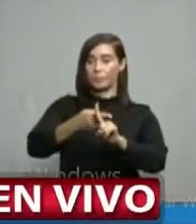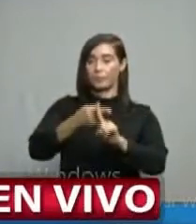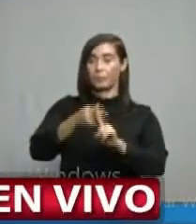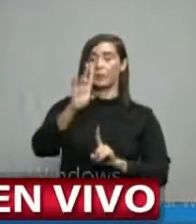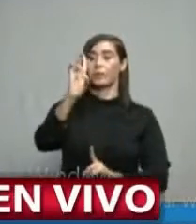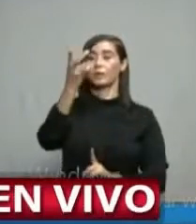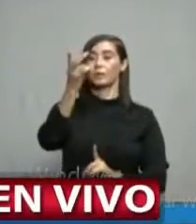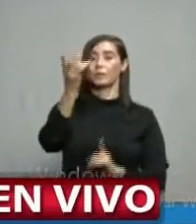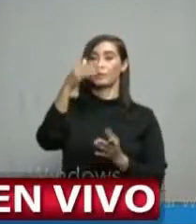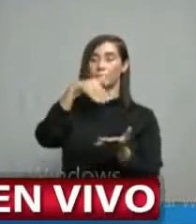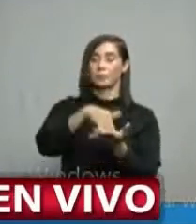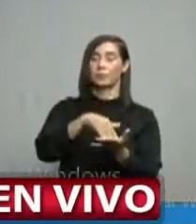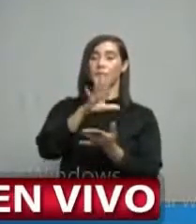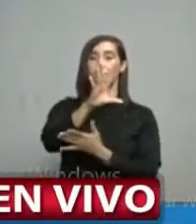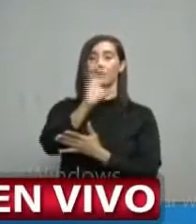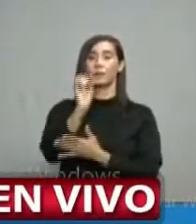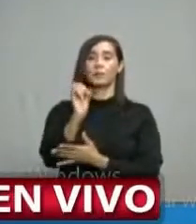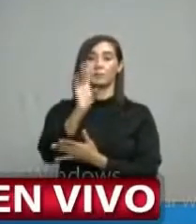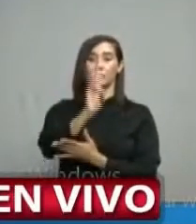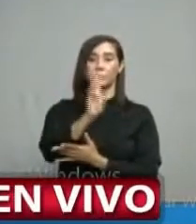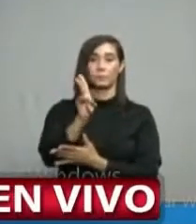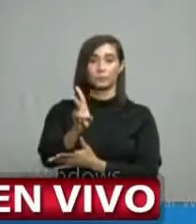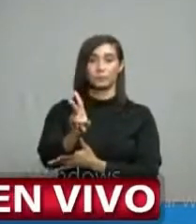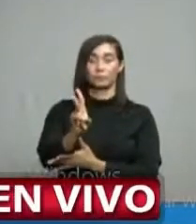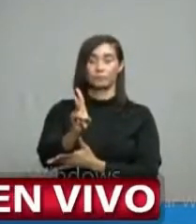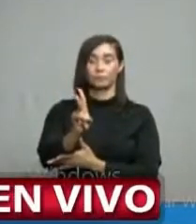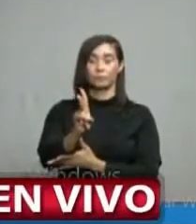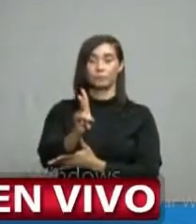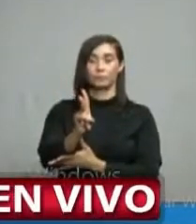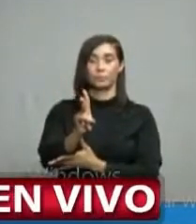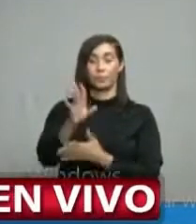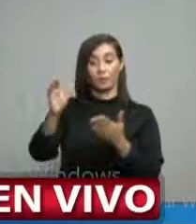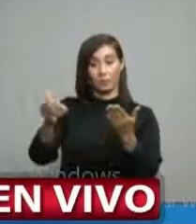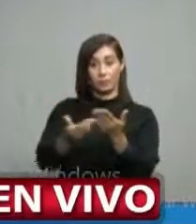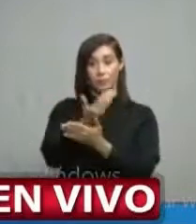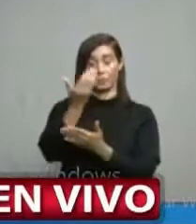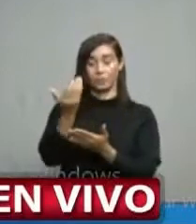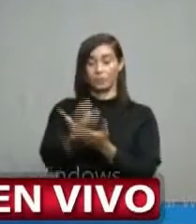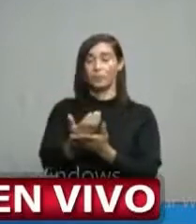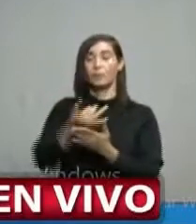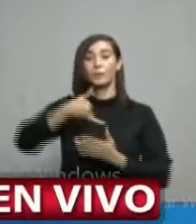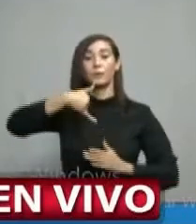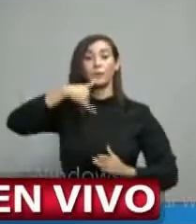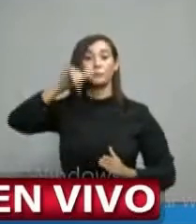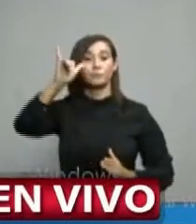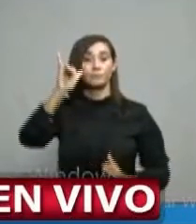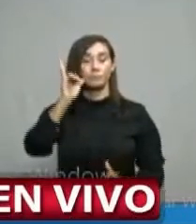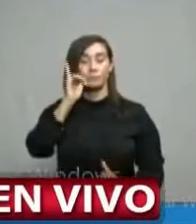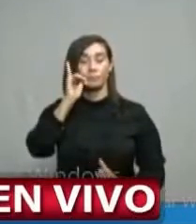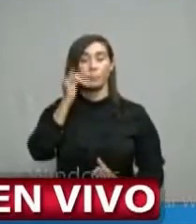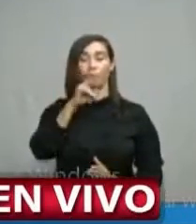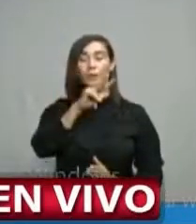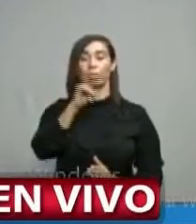.572 y casos nuevos registrados en el día de ayer